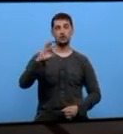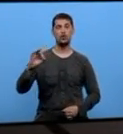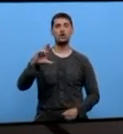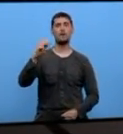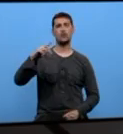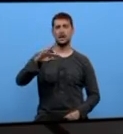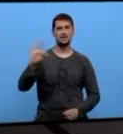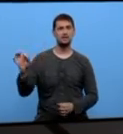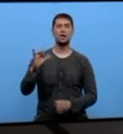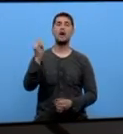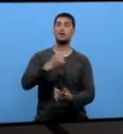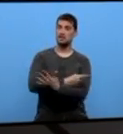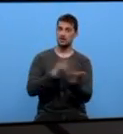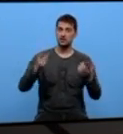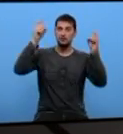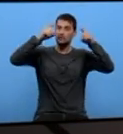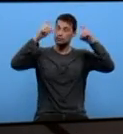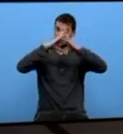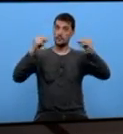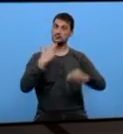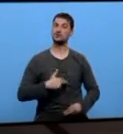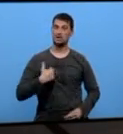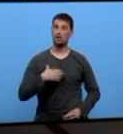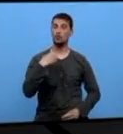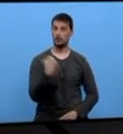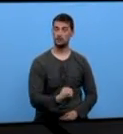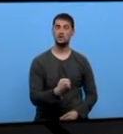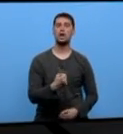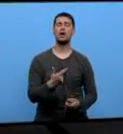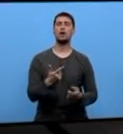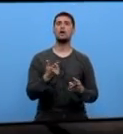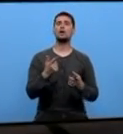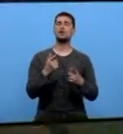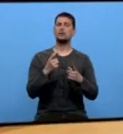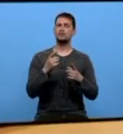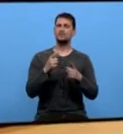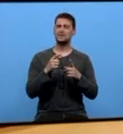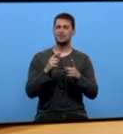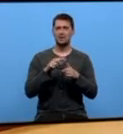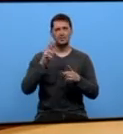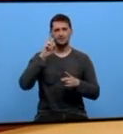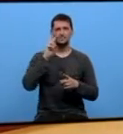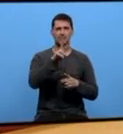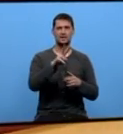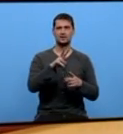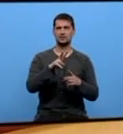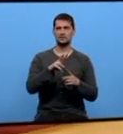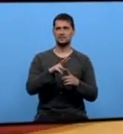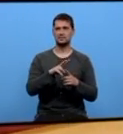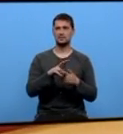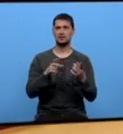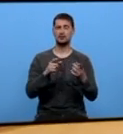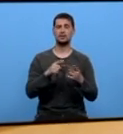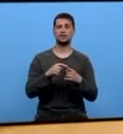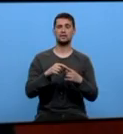participan como relatores dez a seis profesores da Universidade de Compostela. Cunha intervención que se desenvolveu baixo o